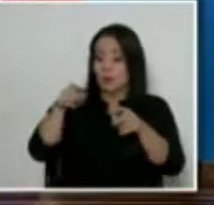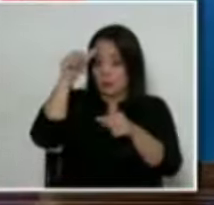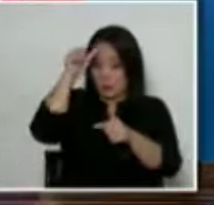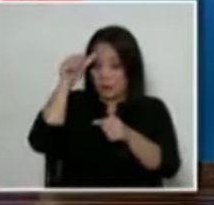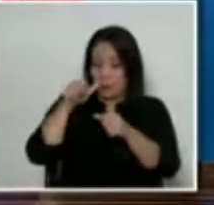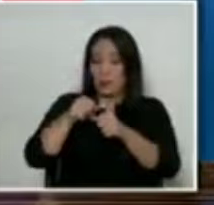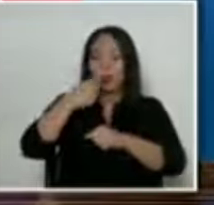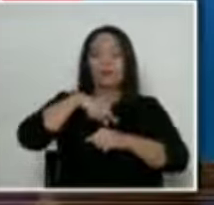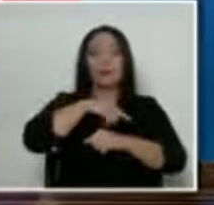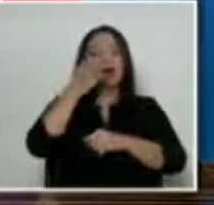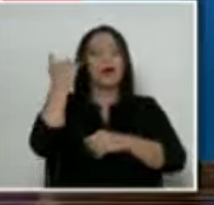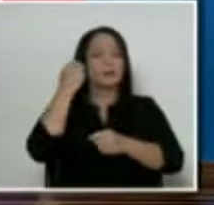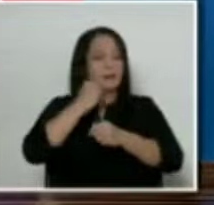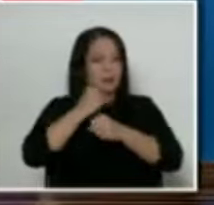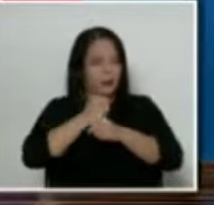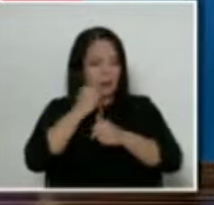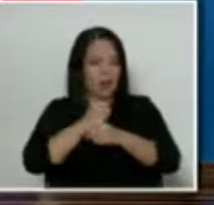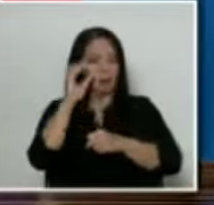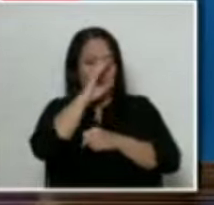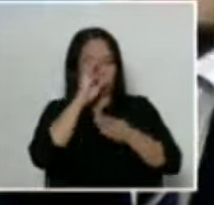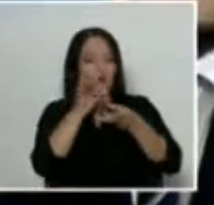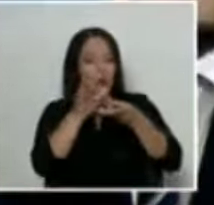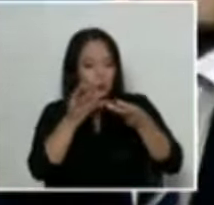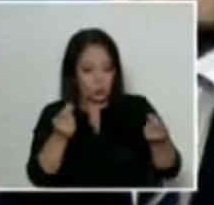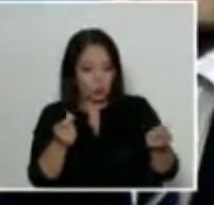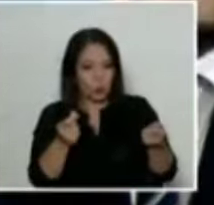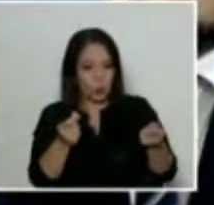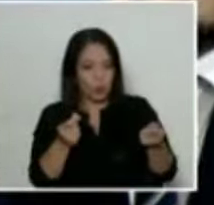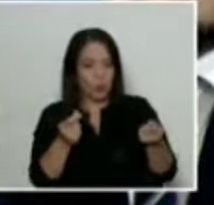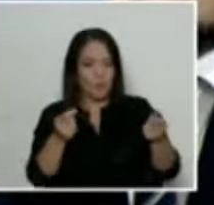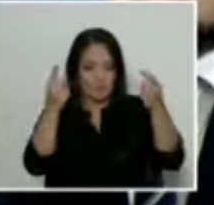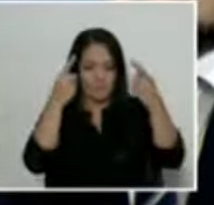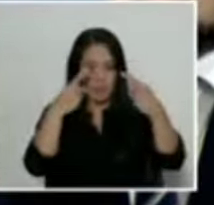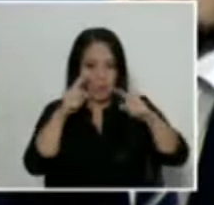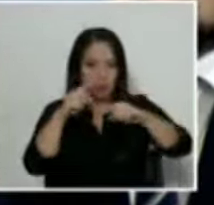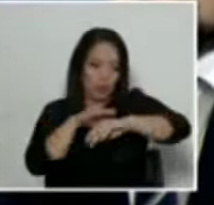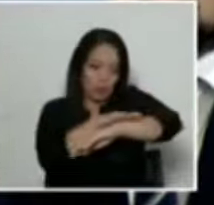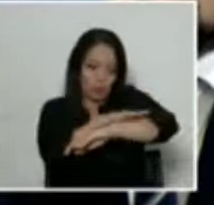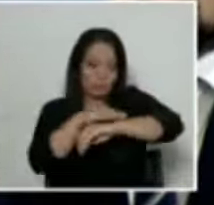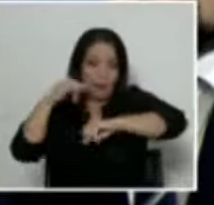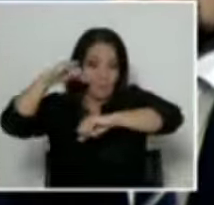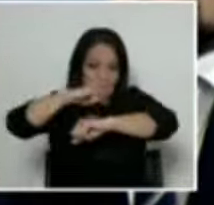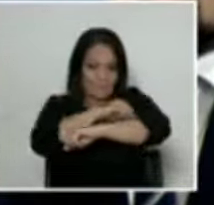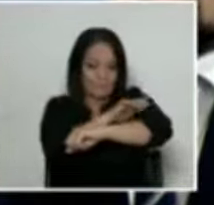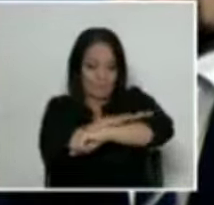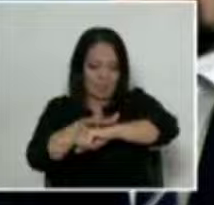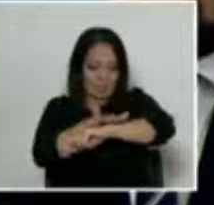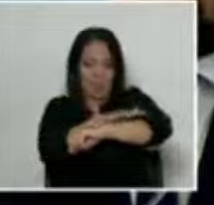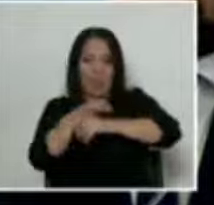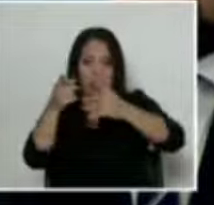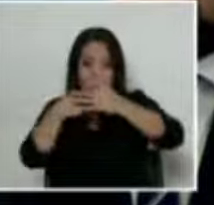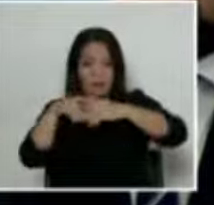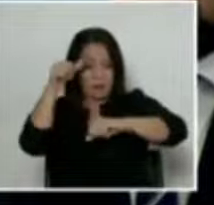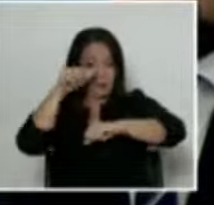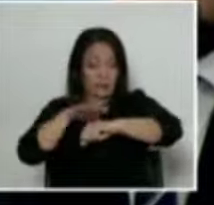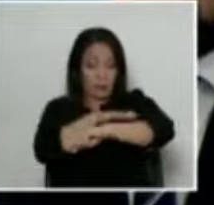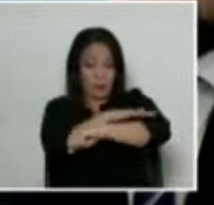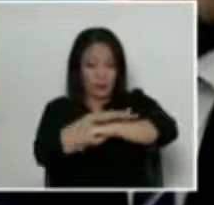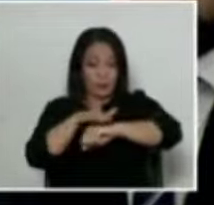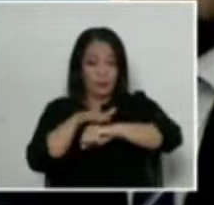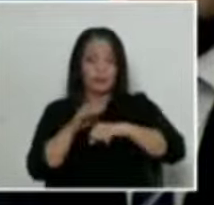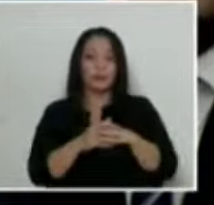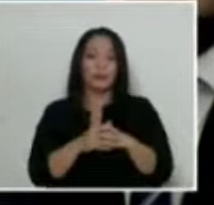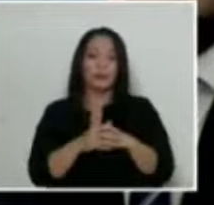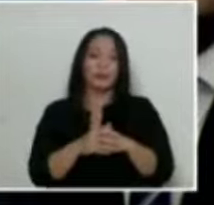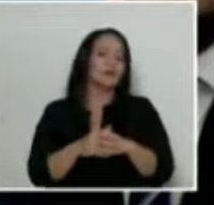veníamos trabajando en una solución que permitiera recuperar la pista del aeropuerto y hacer las obras de contingencia